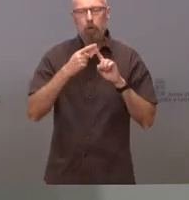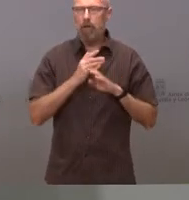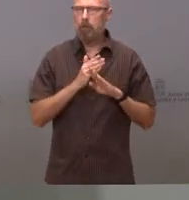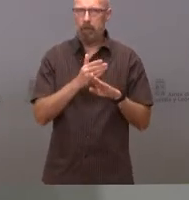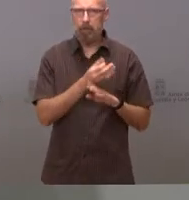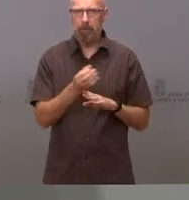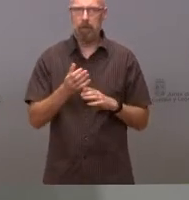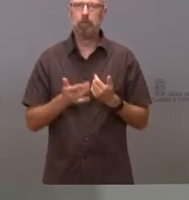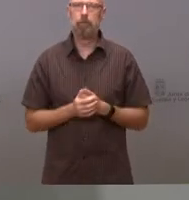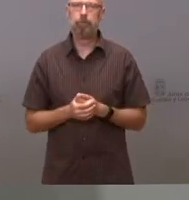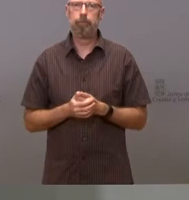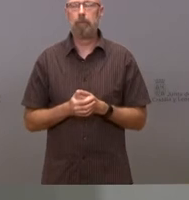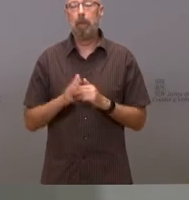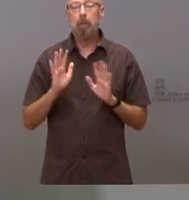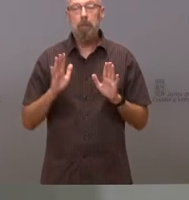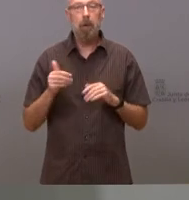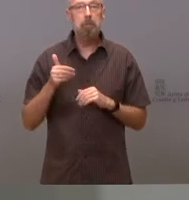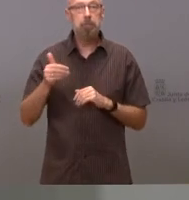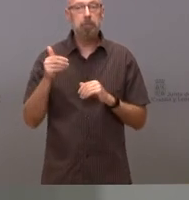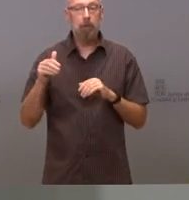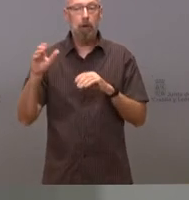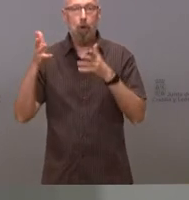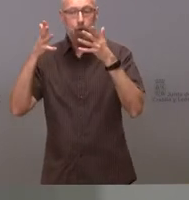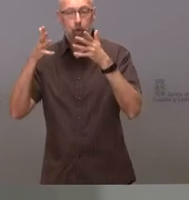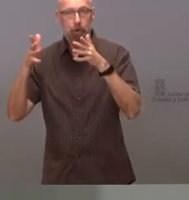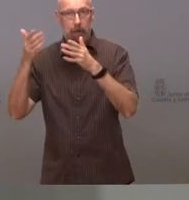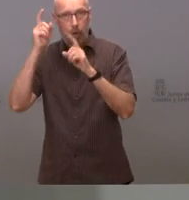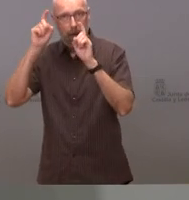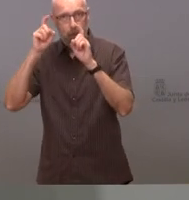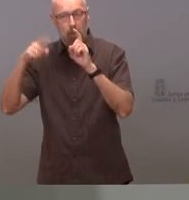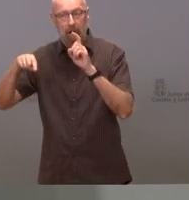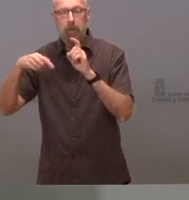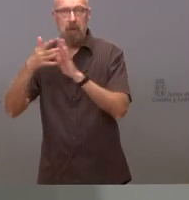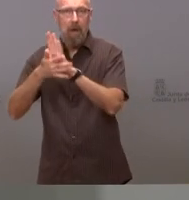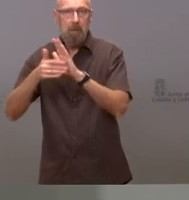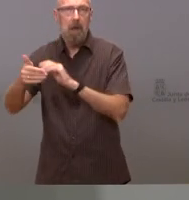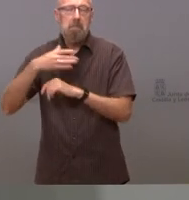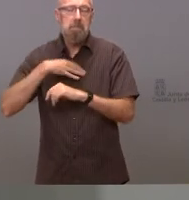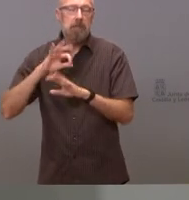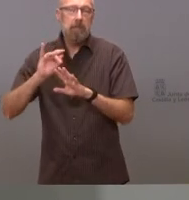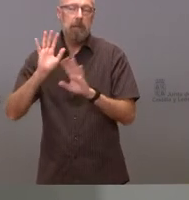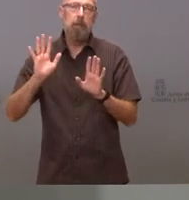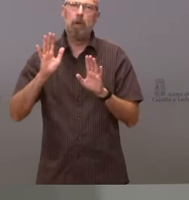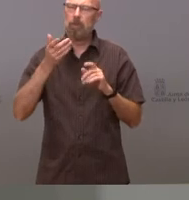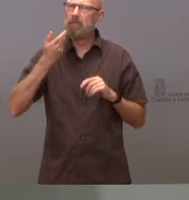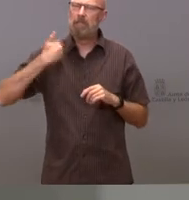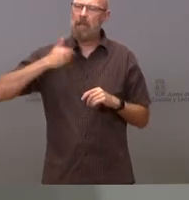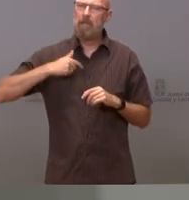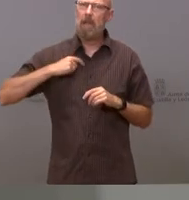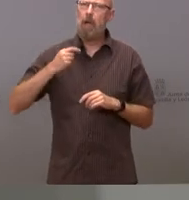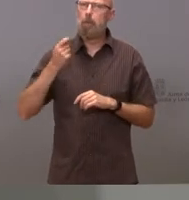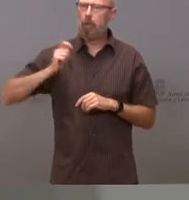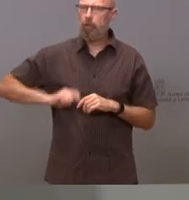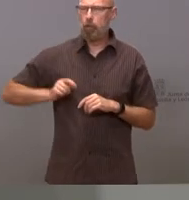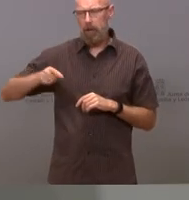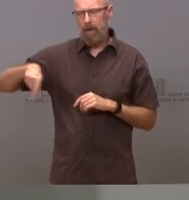el consejo sectorial de educación a este a este respecto pero tenemos a los profesionales vacunados